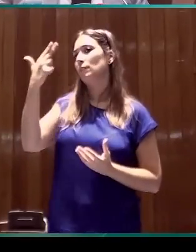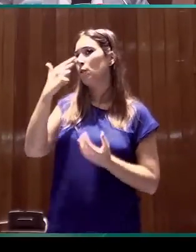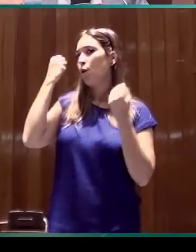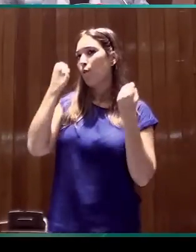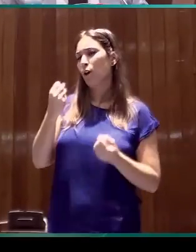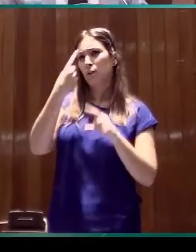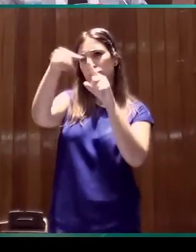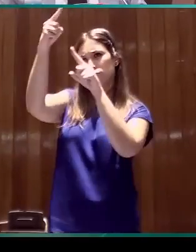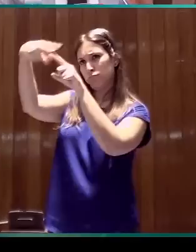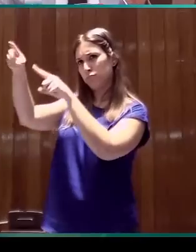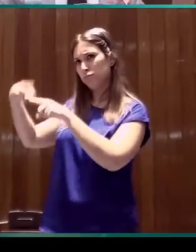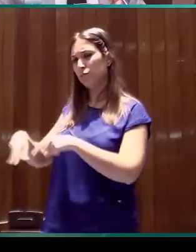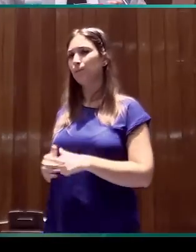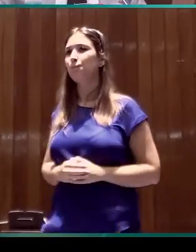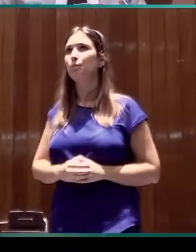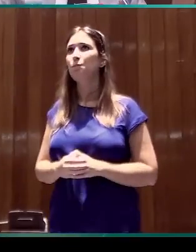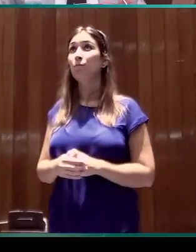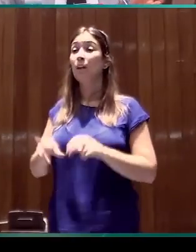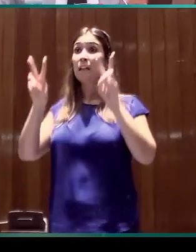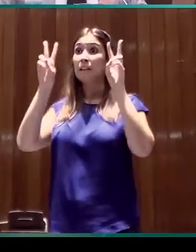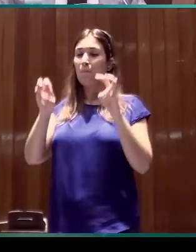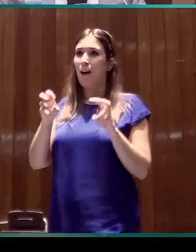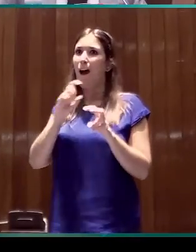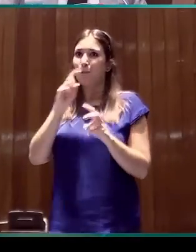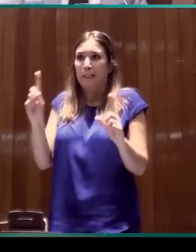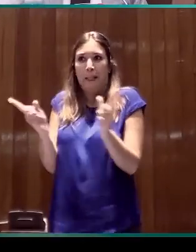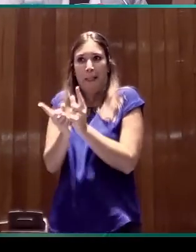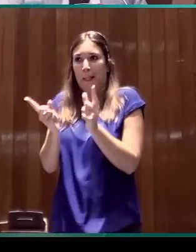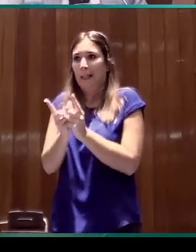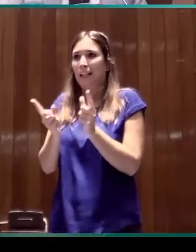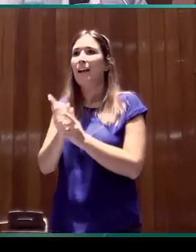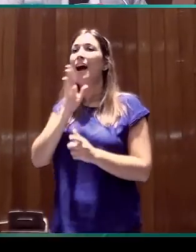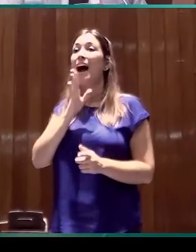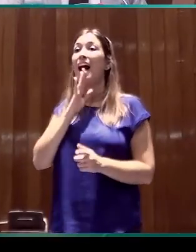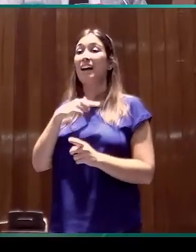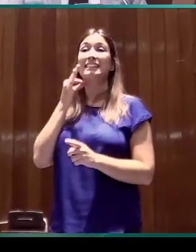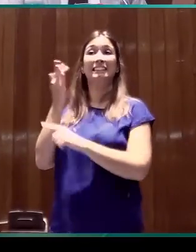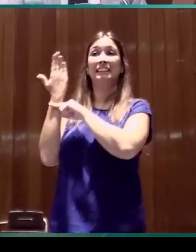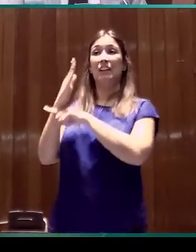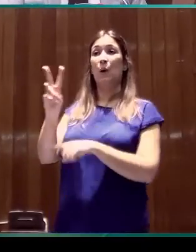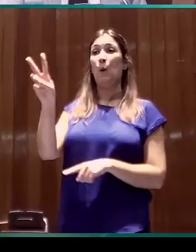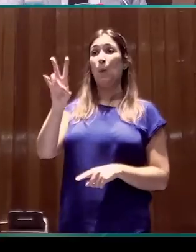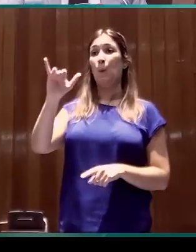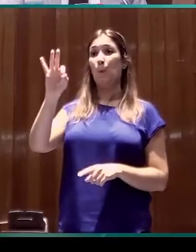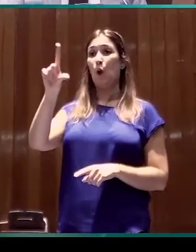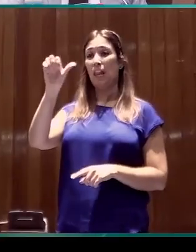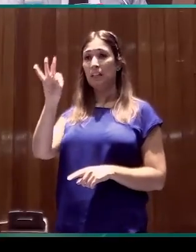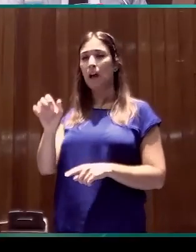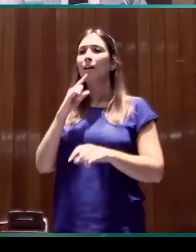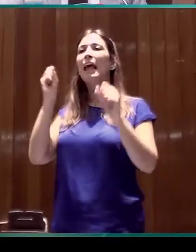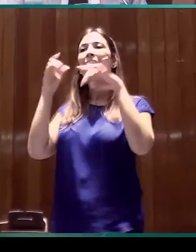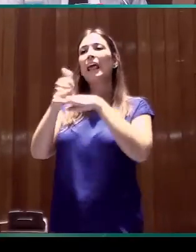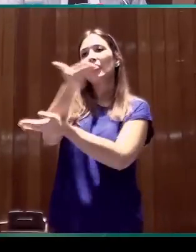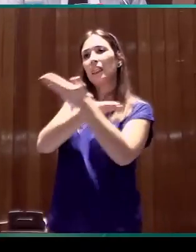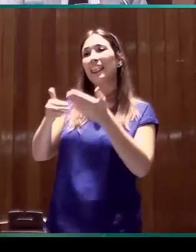diferentes frentes. Un ejemplo en que no voy a detener y que ha mencionado Violeta antes es una red de cooperación